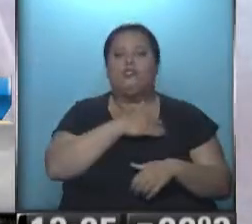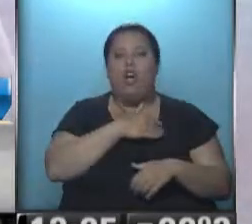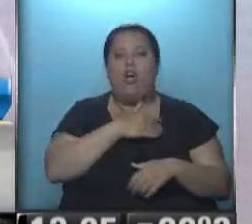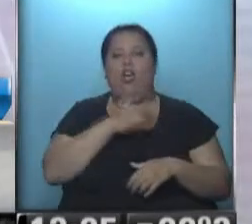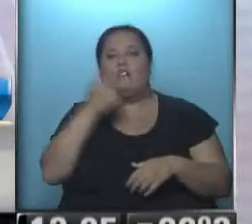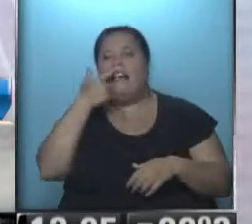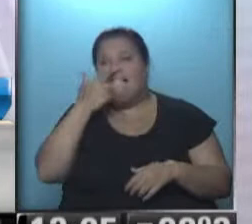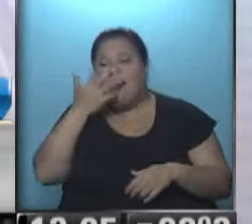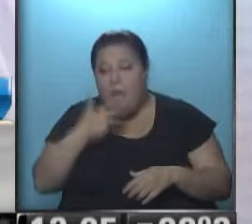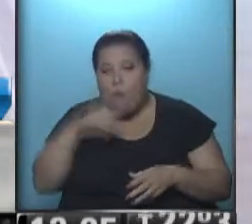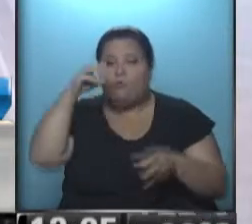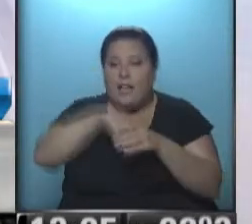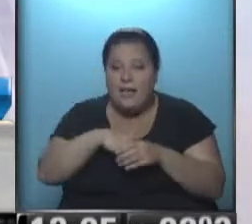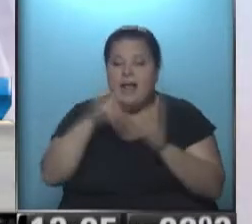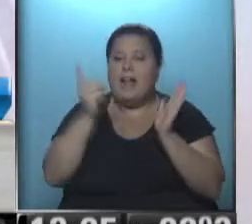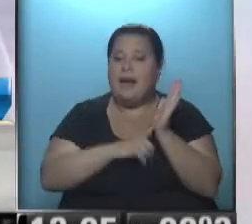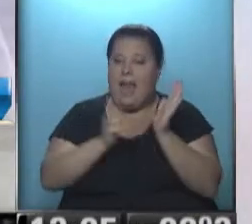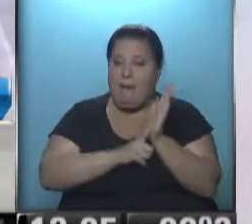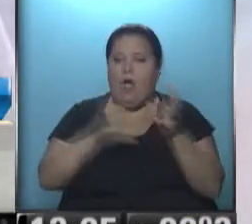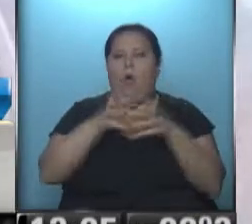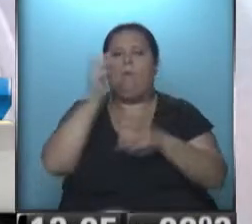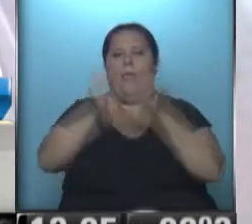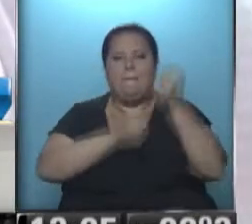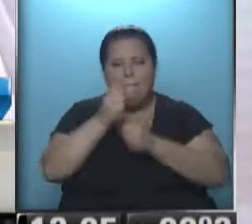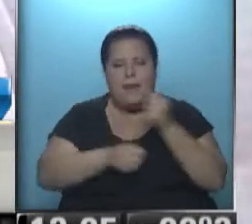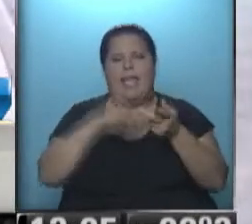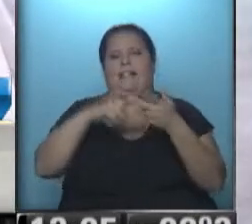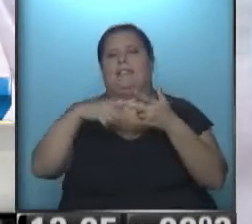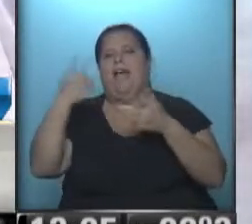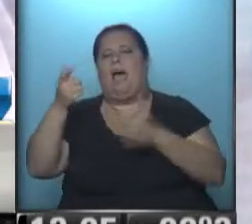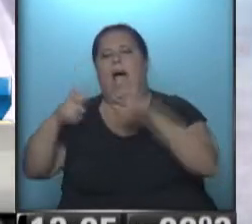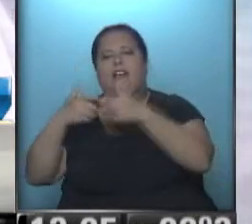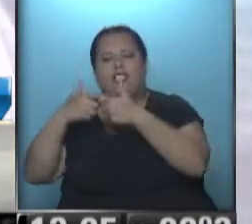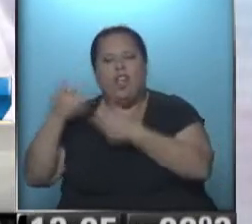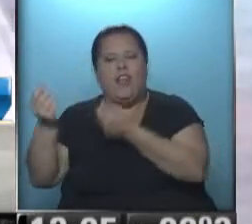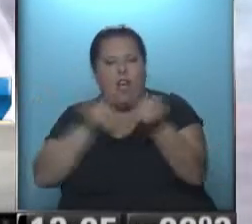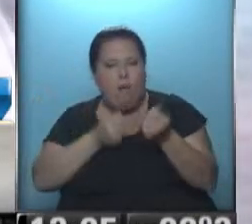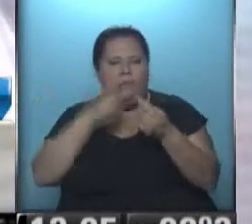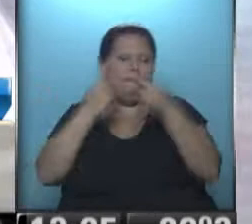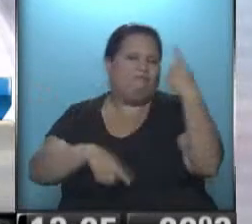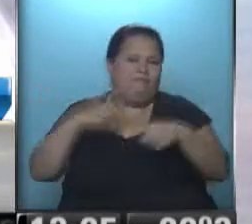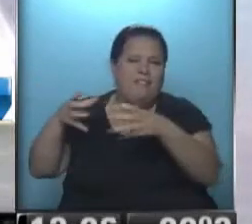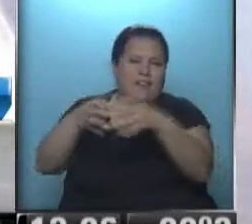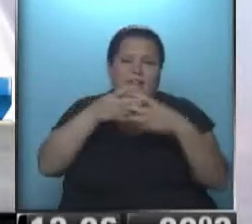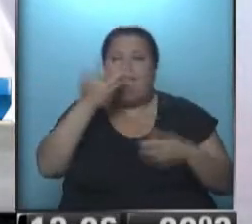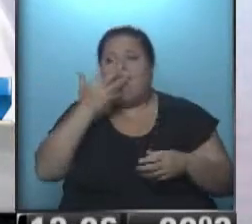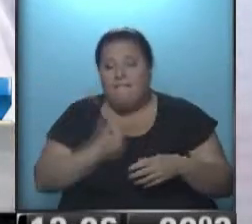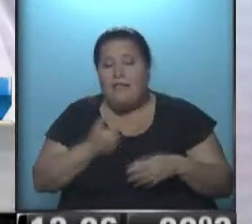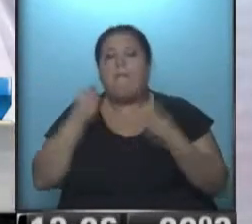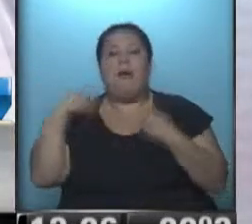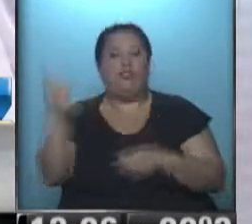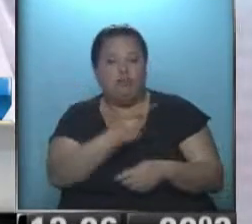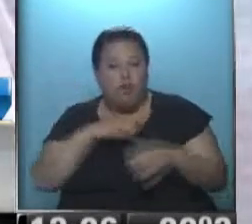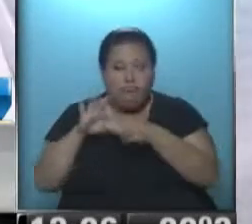interesados en participar en la reglamentación, desde las cámaras empresariales hasta las acciones de consumidores y diferentes interesados para que entre